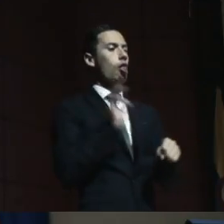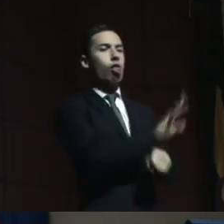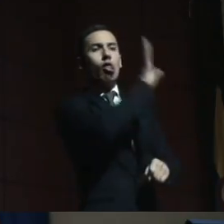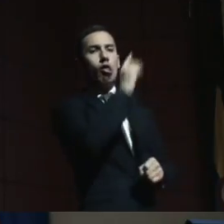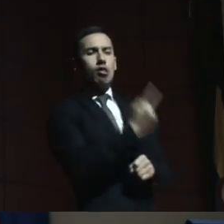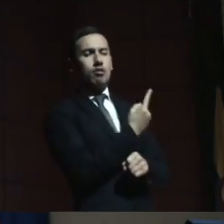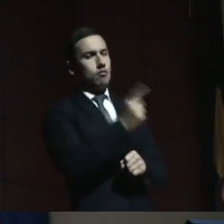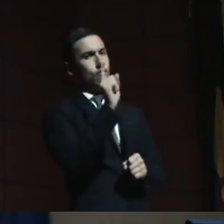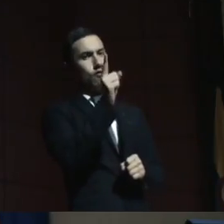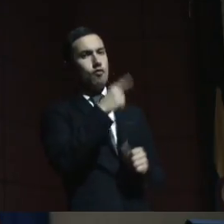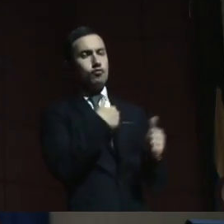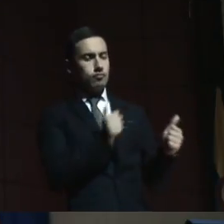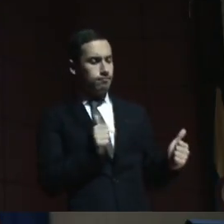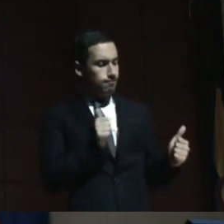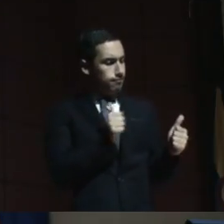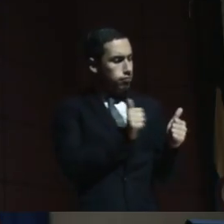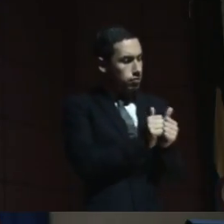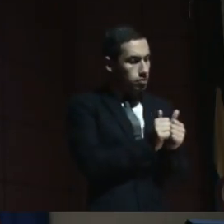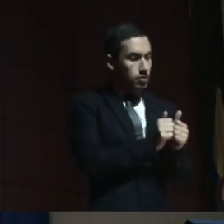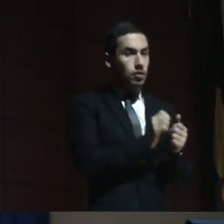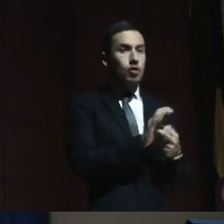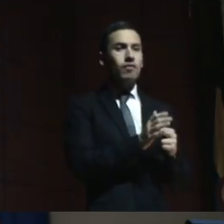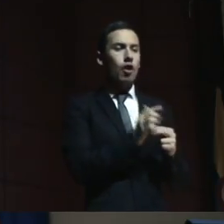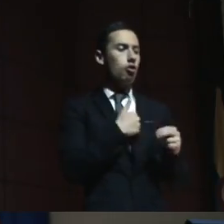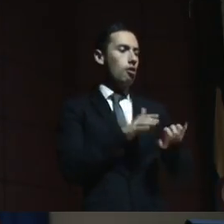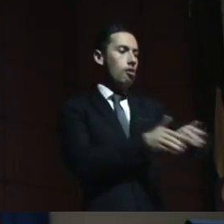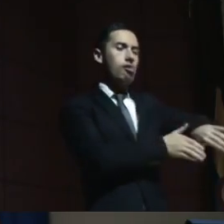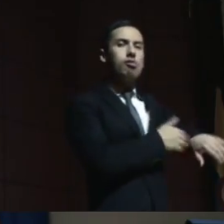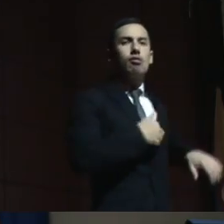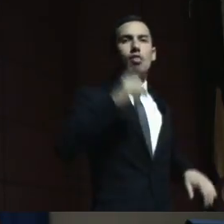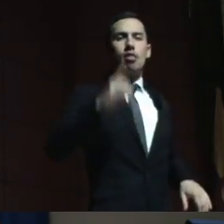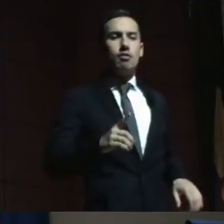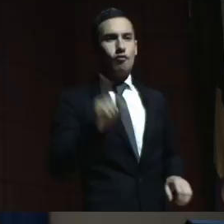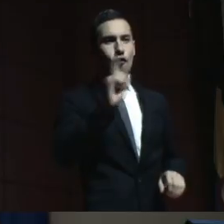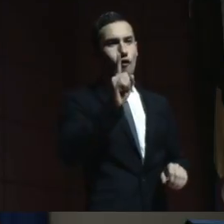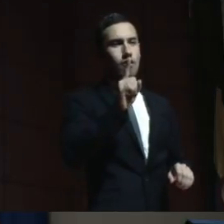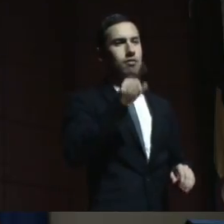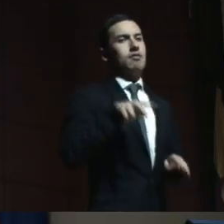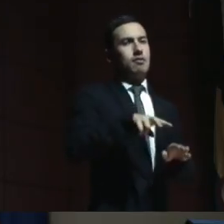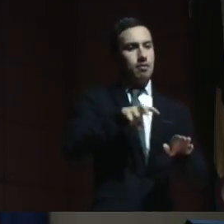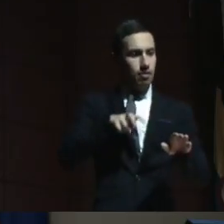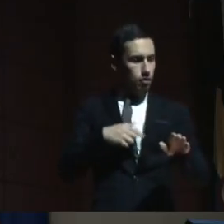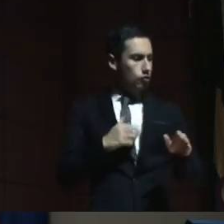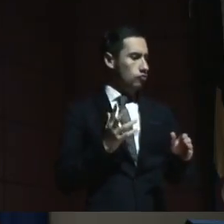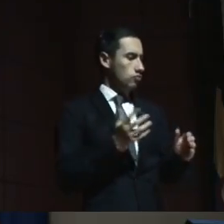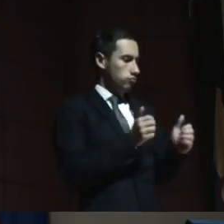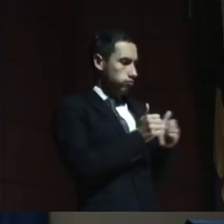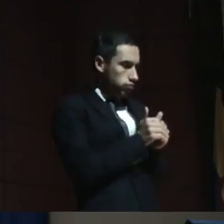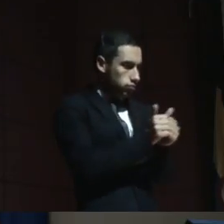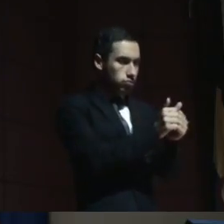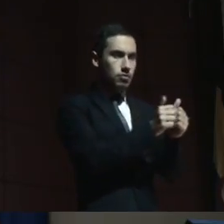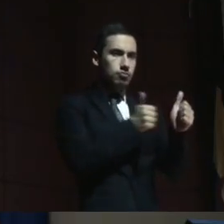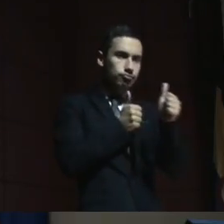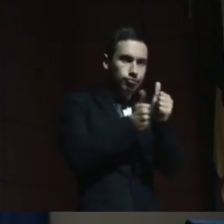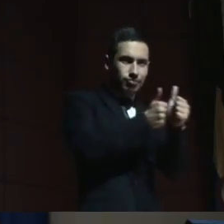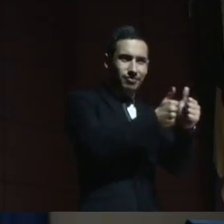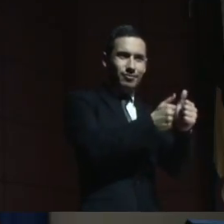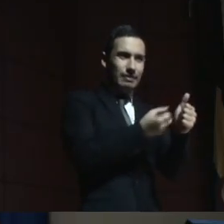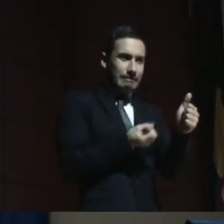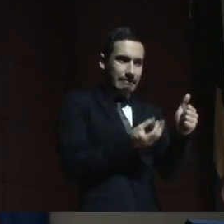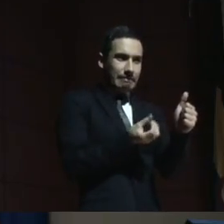delante de ellos tomando las decisiones por ellos, sino ir un pasito atrás acompañándolos y viendo